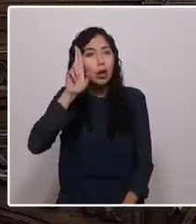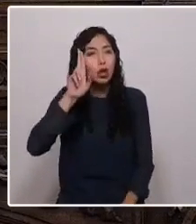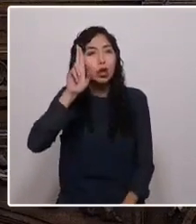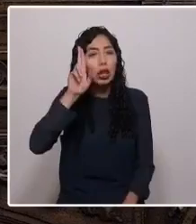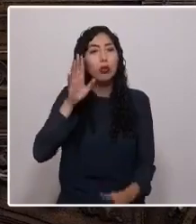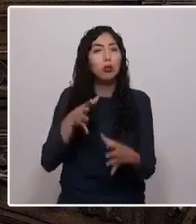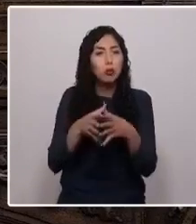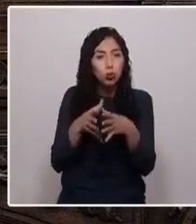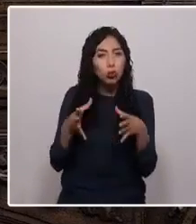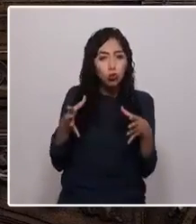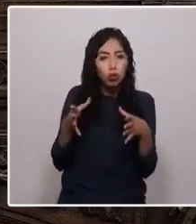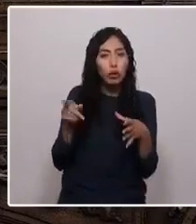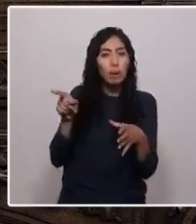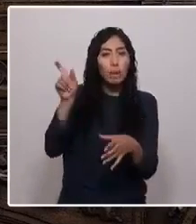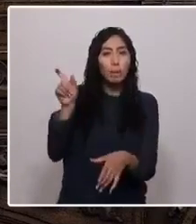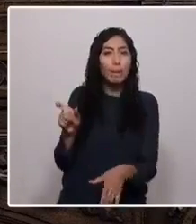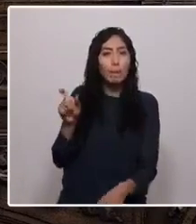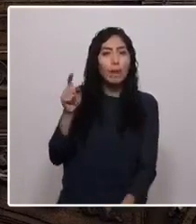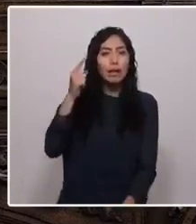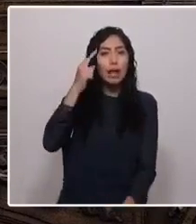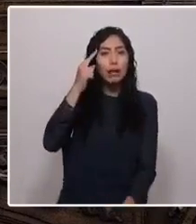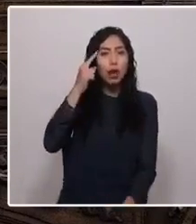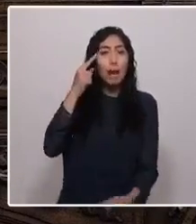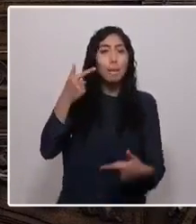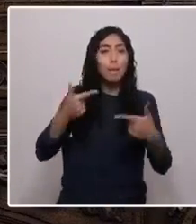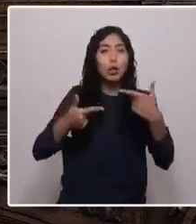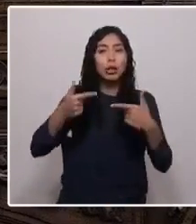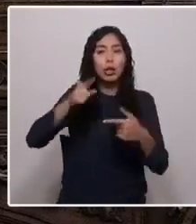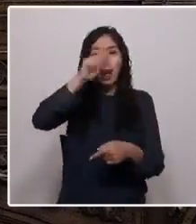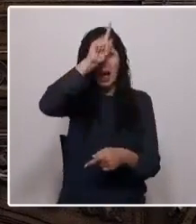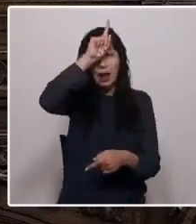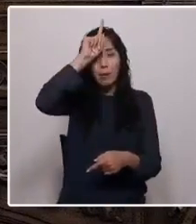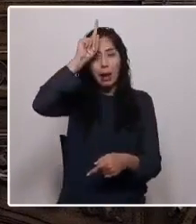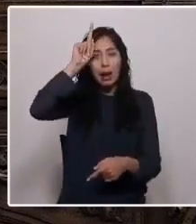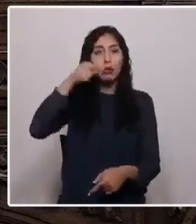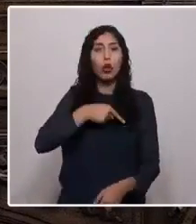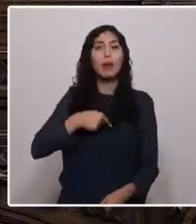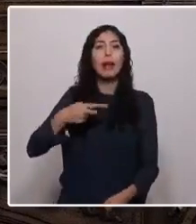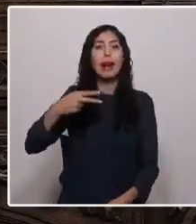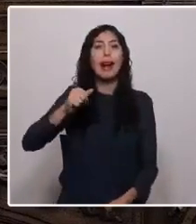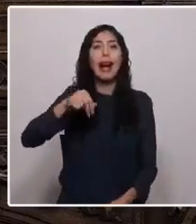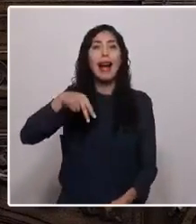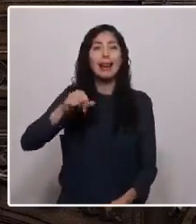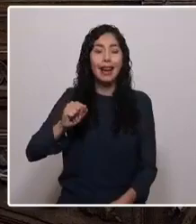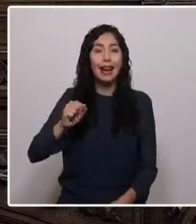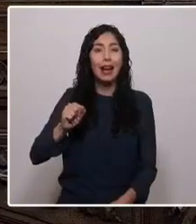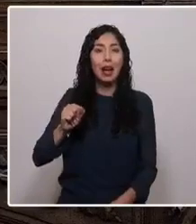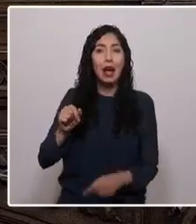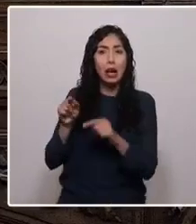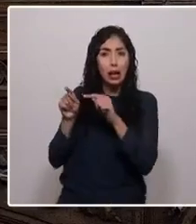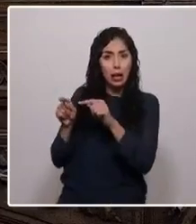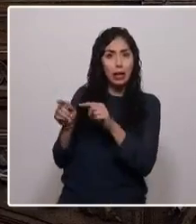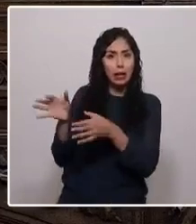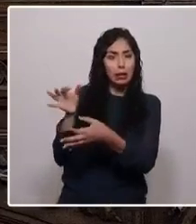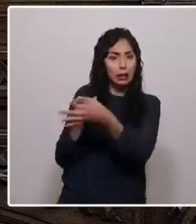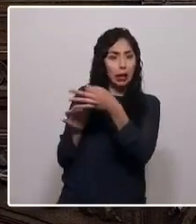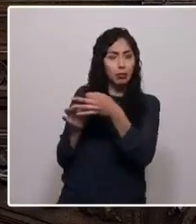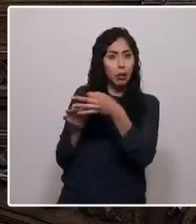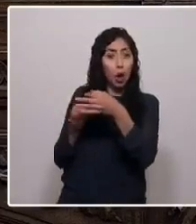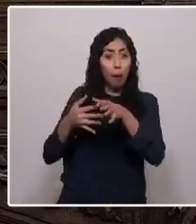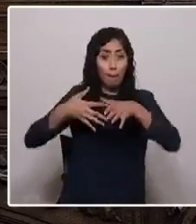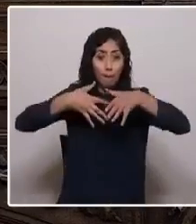distinguida pensadora política alemana que fue Hannah Arendt. Ella decía que las protestas sociales